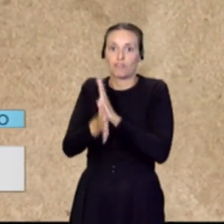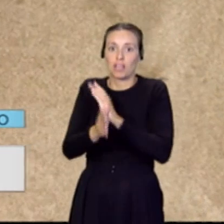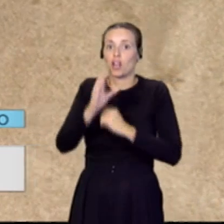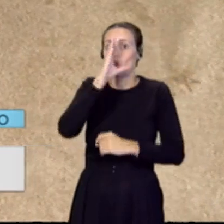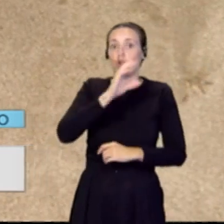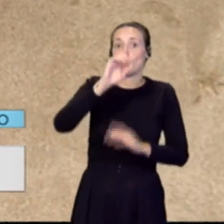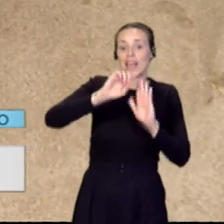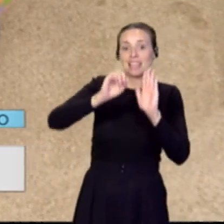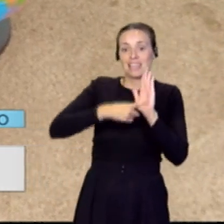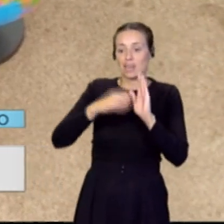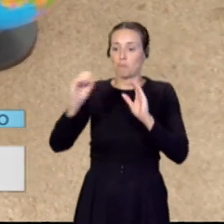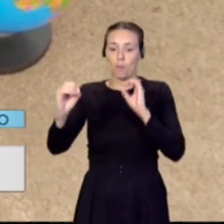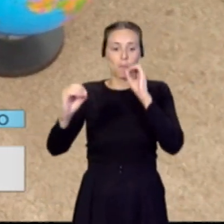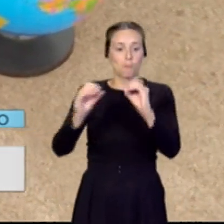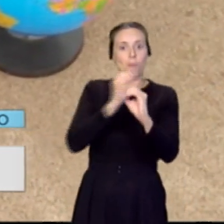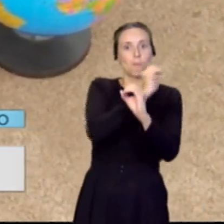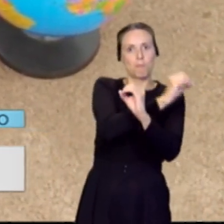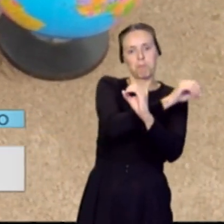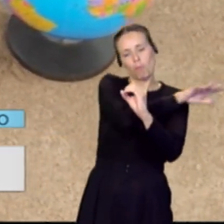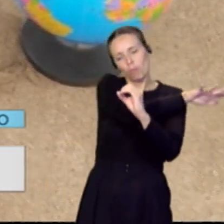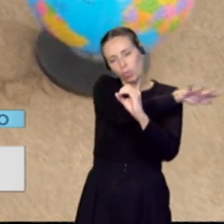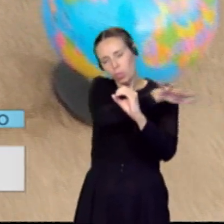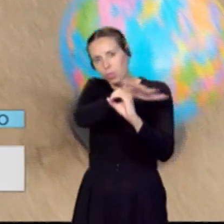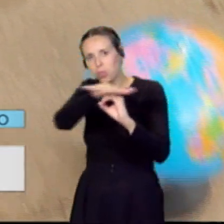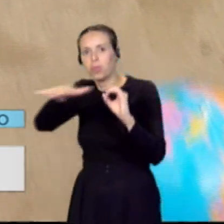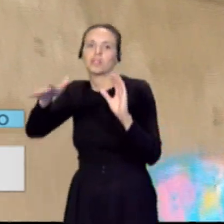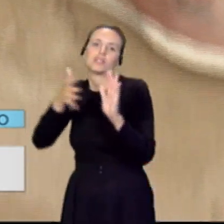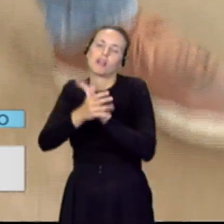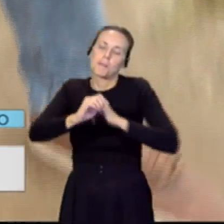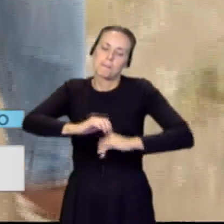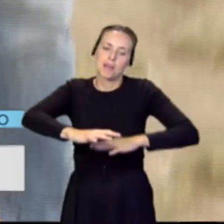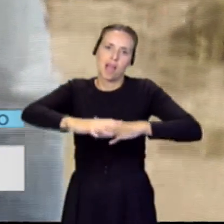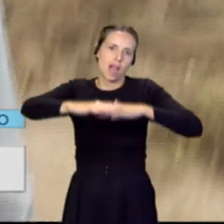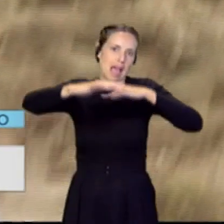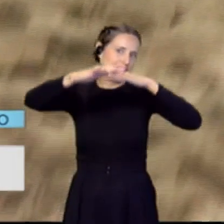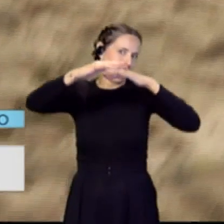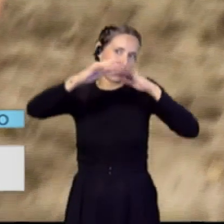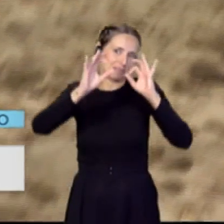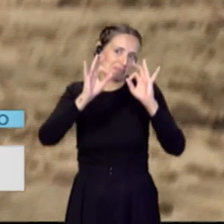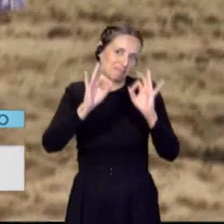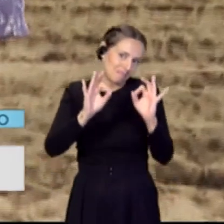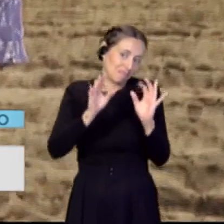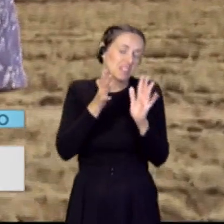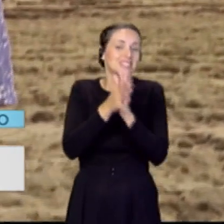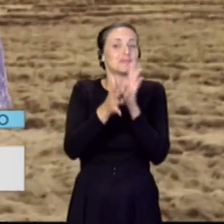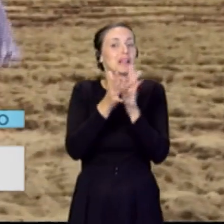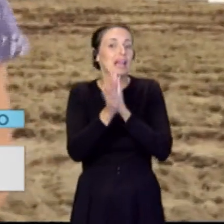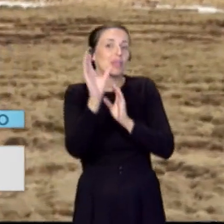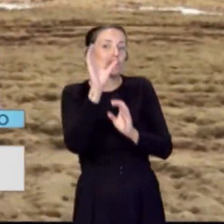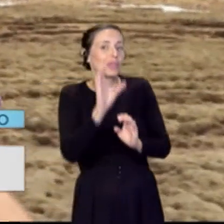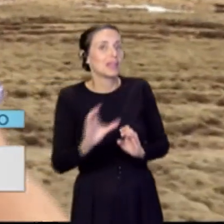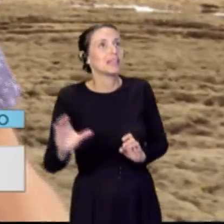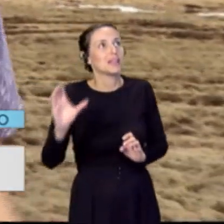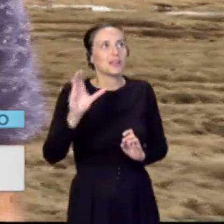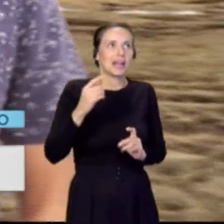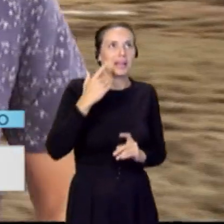provoca estas mareas del Pino, estas grandes mareas como las que estamos viendo aquí, una explicación científica que